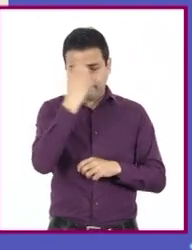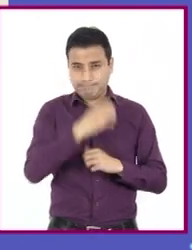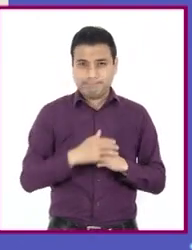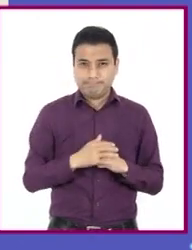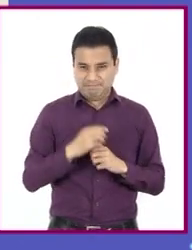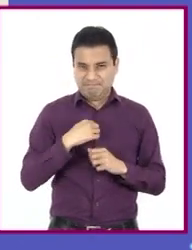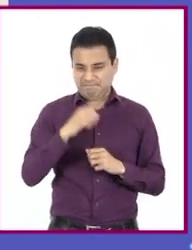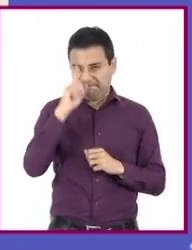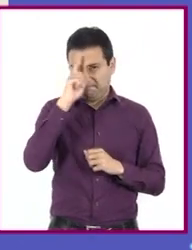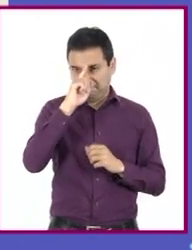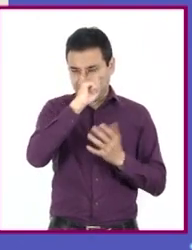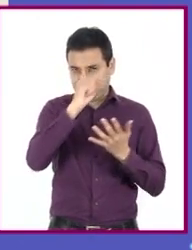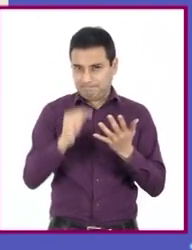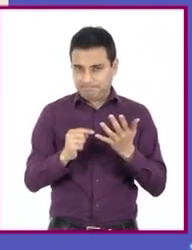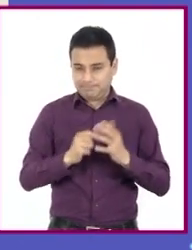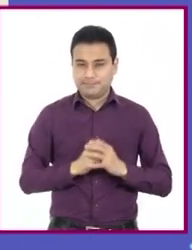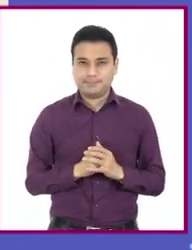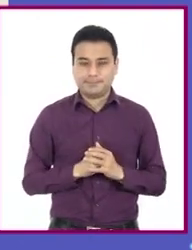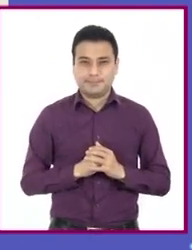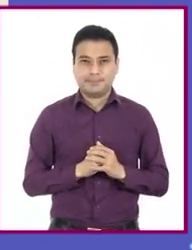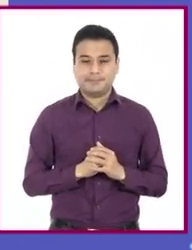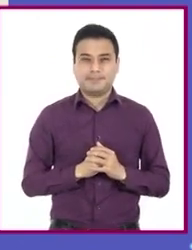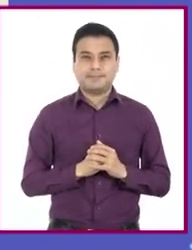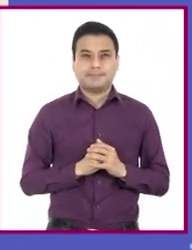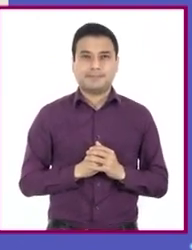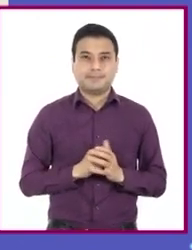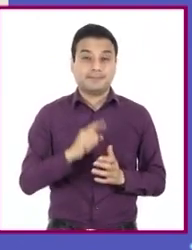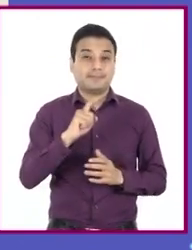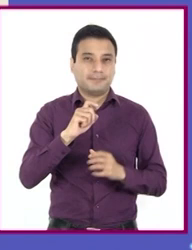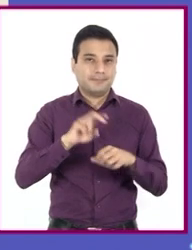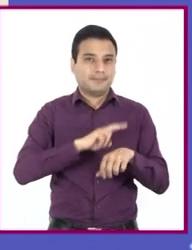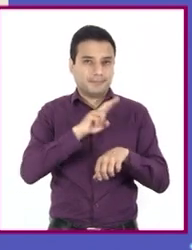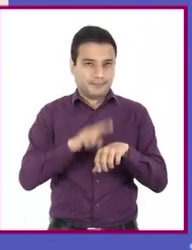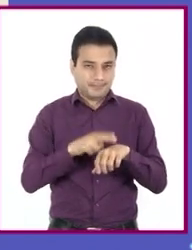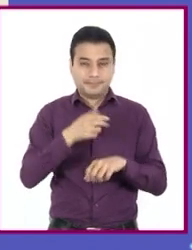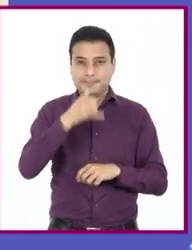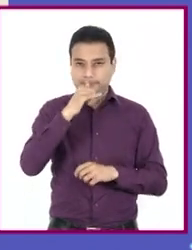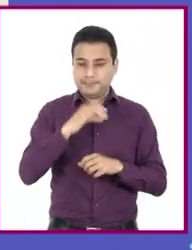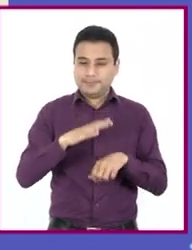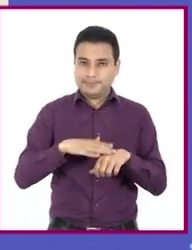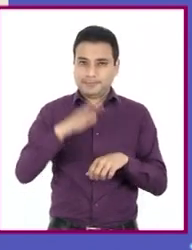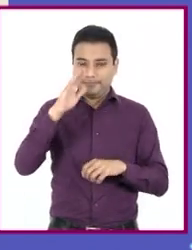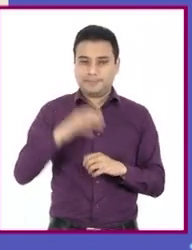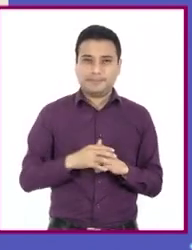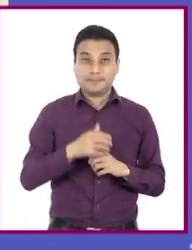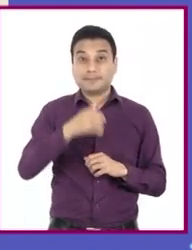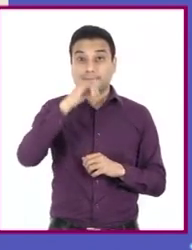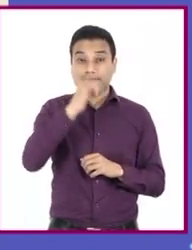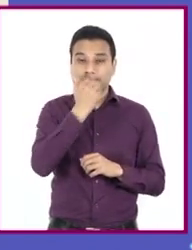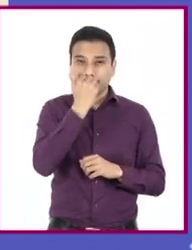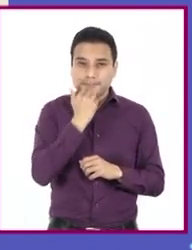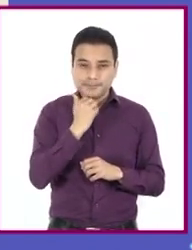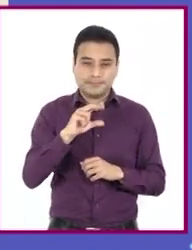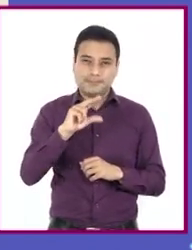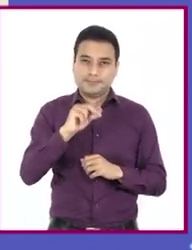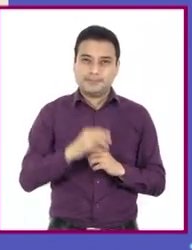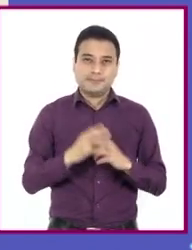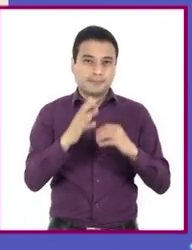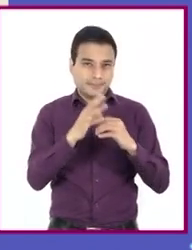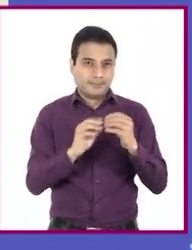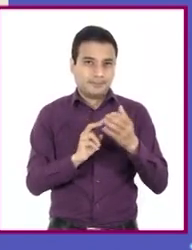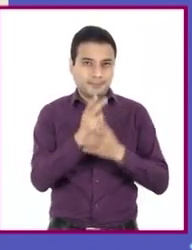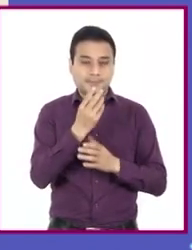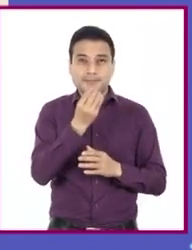recomendaciones de alimentación son incrementar el consumo de agua natural y reducir el de bebidas azucaradas. Ingerir frutas y verduras